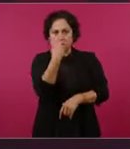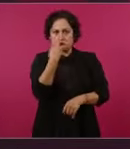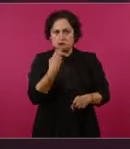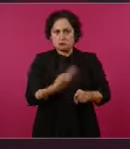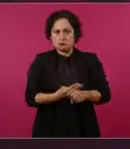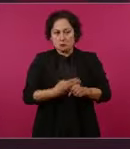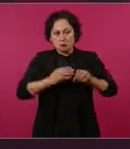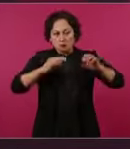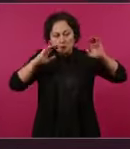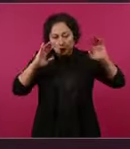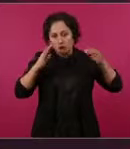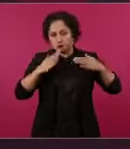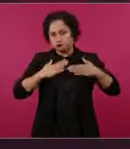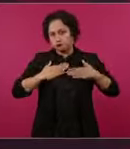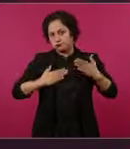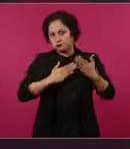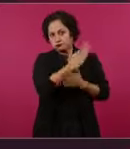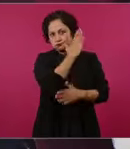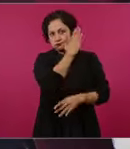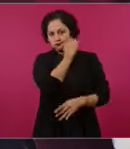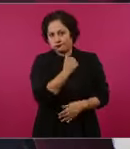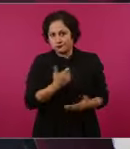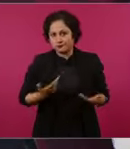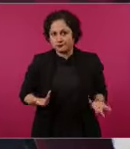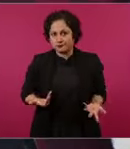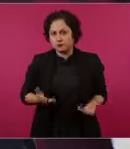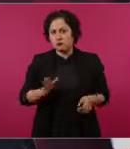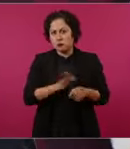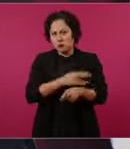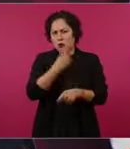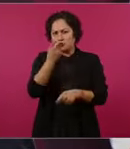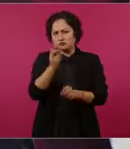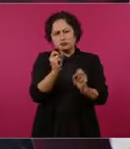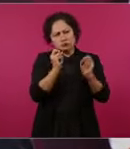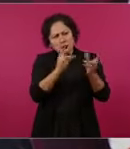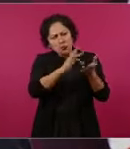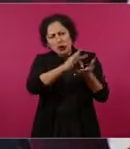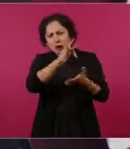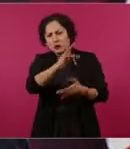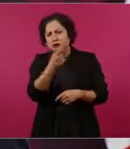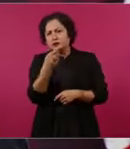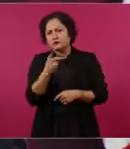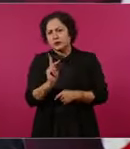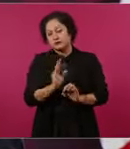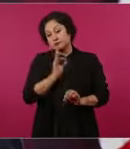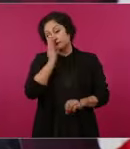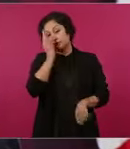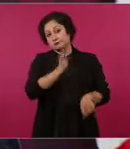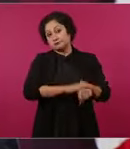más prudentes, más respetuosos